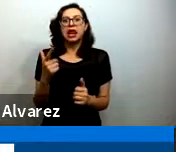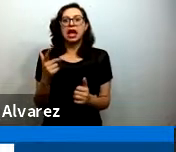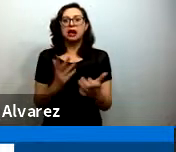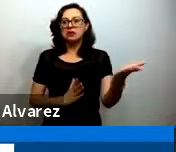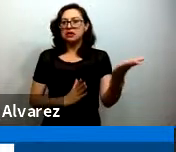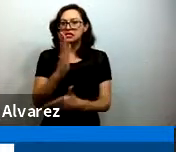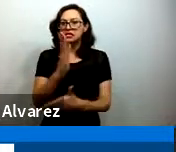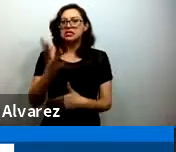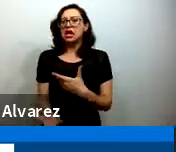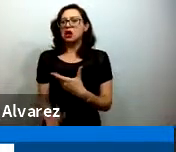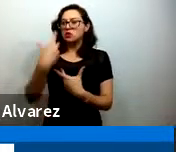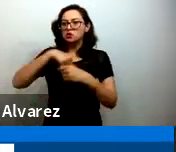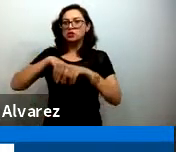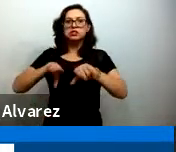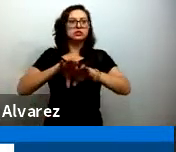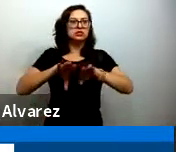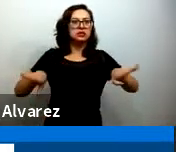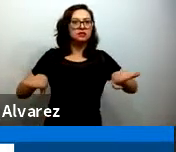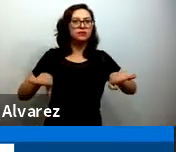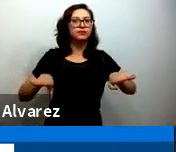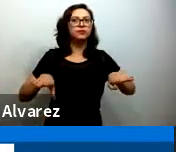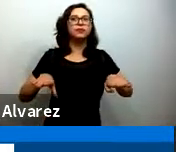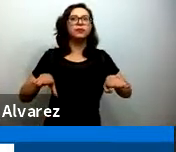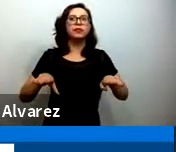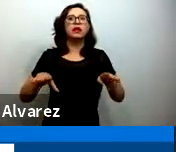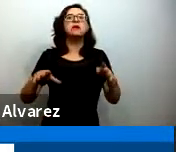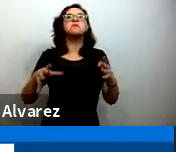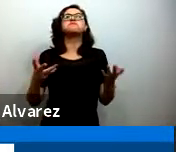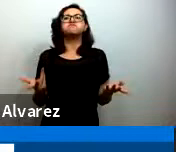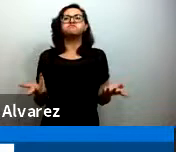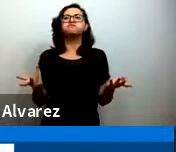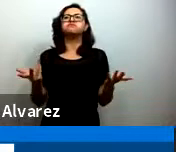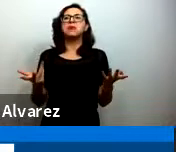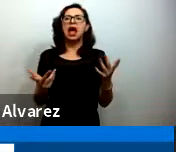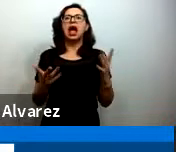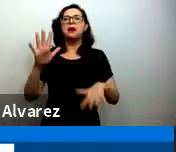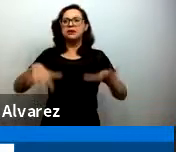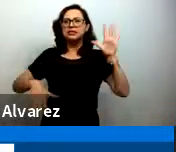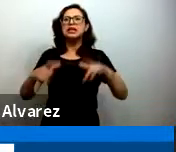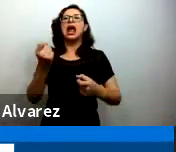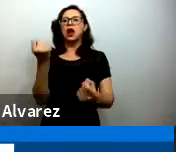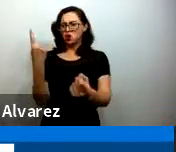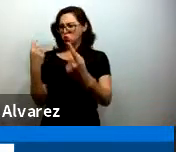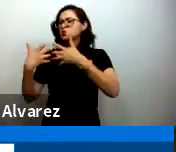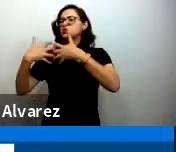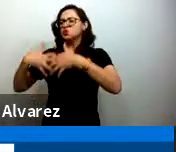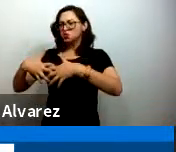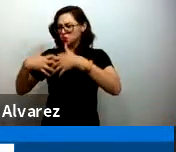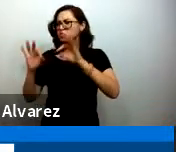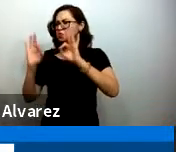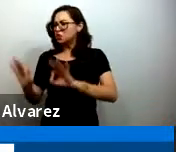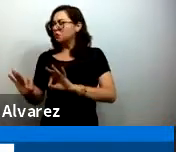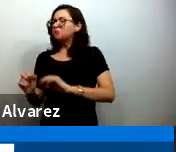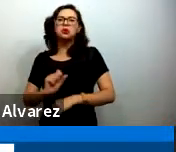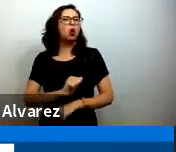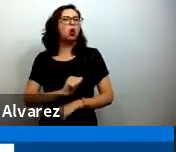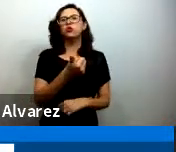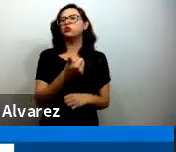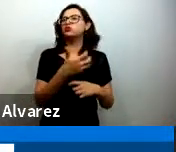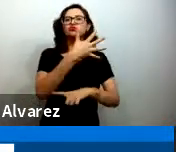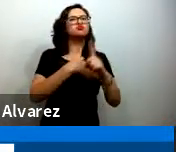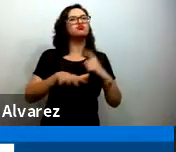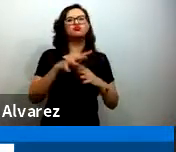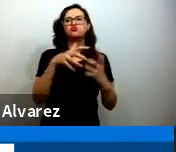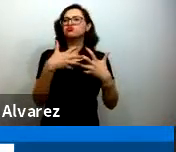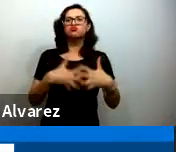equitativo que ha funcionado en algunos contextos, pero en otros no. Y con